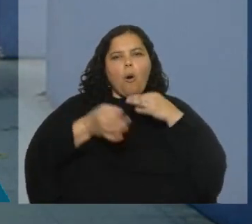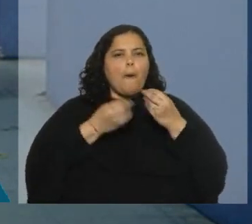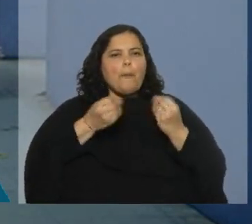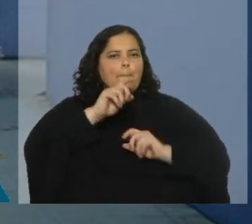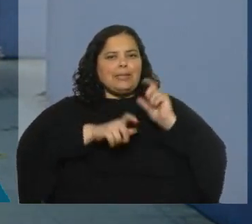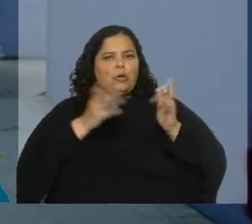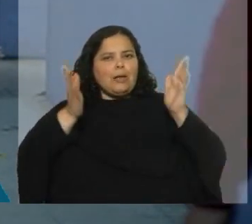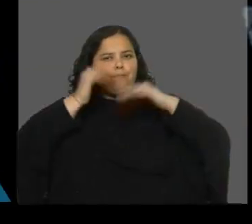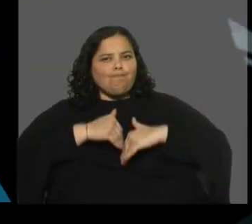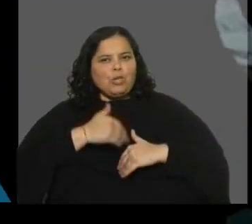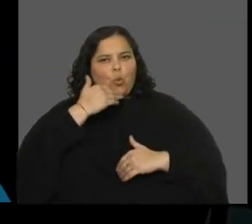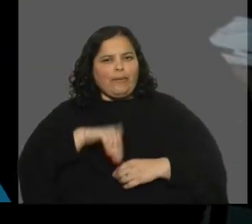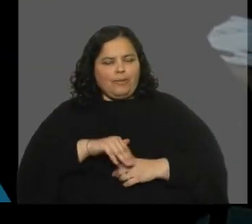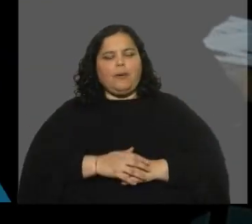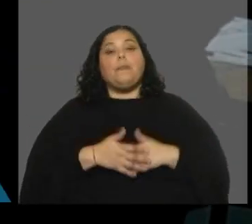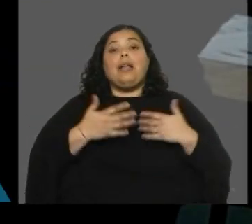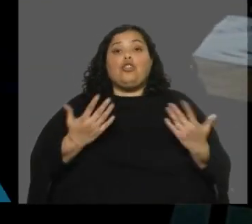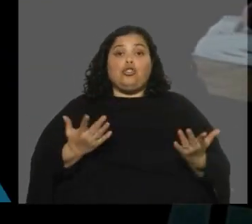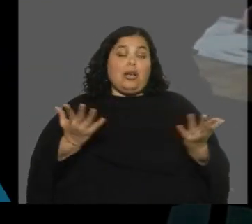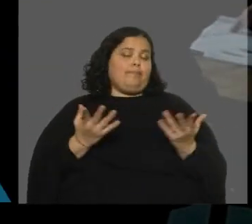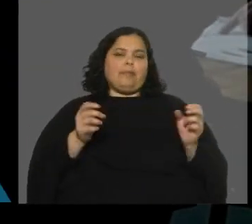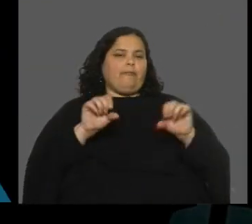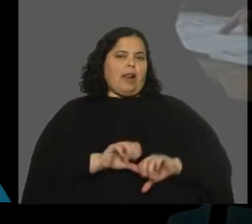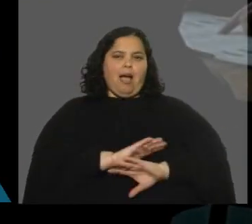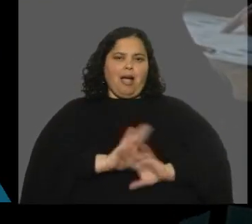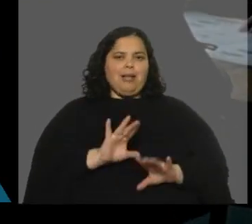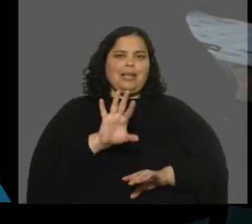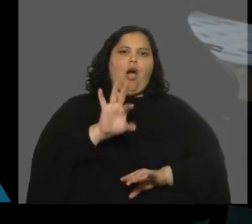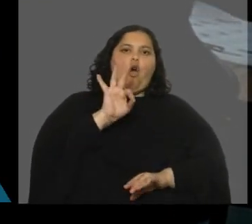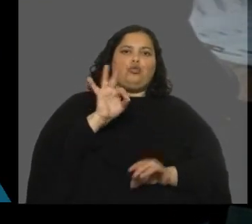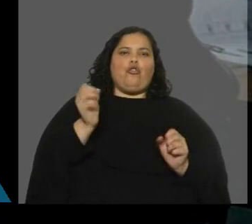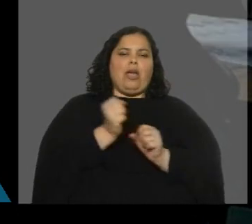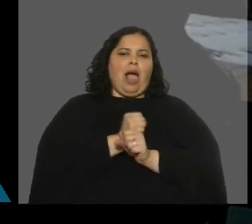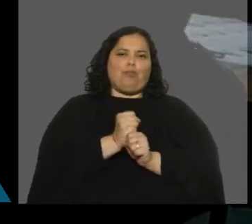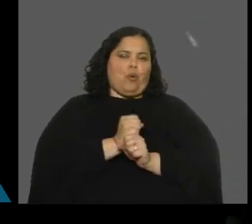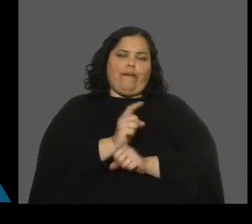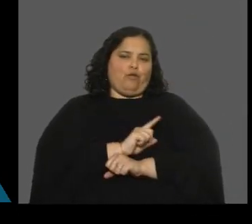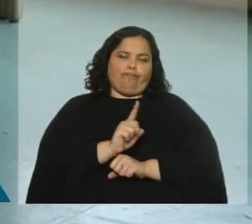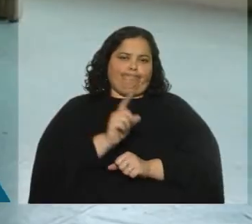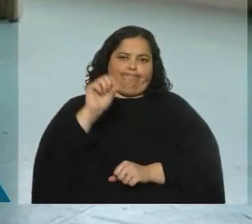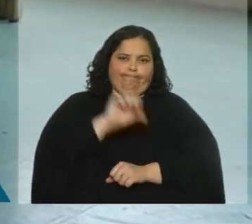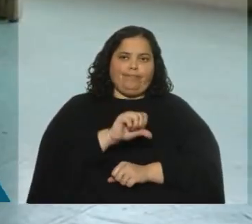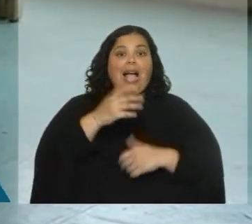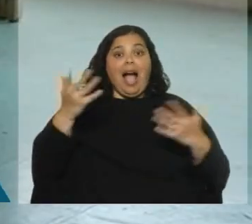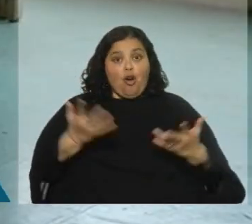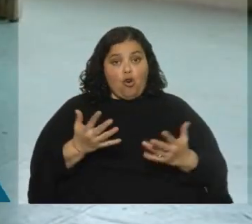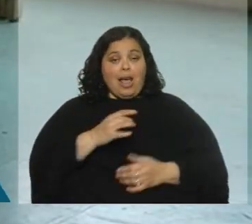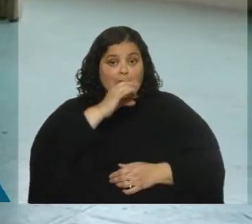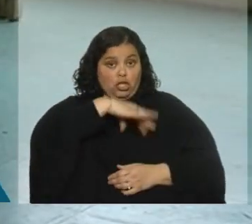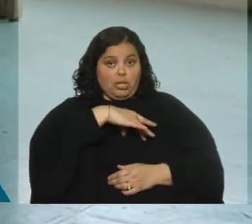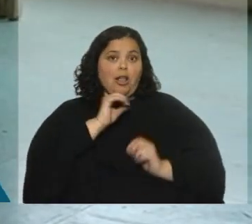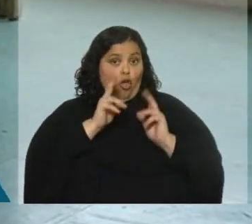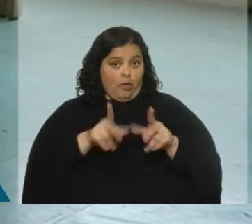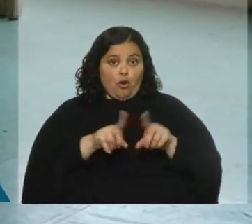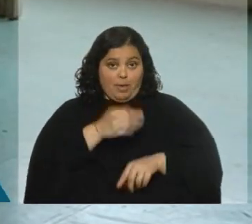parte de la población, y termina entonces fracasando la opción del apruebo. Lo cierto es que Chile ahora, lo dijo el